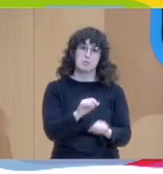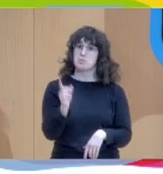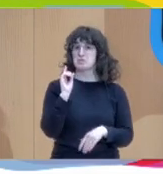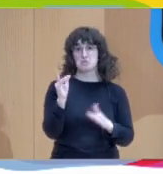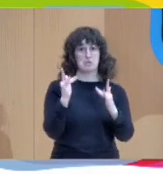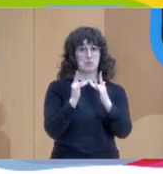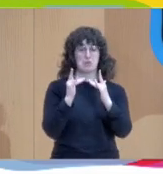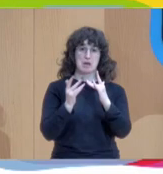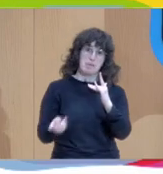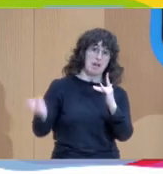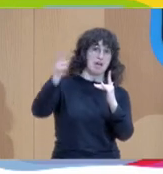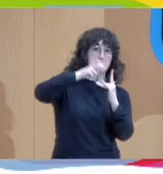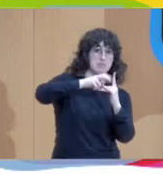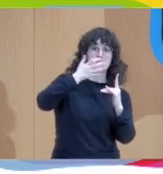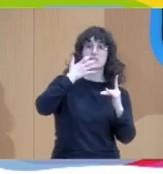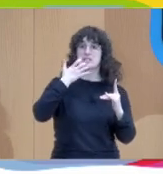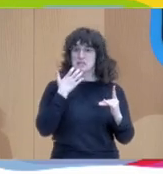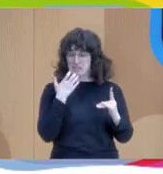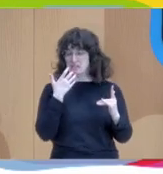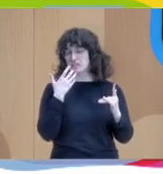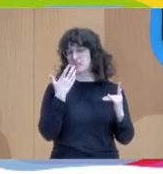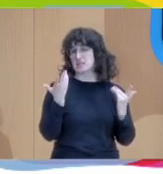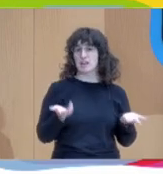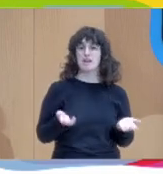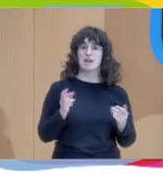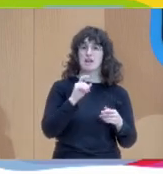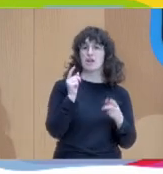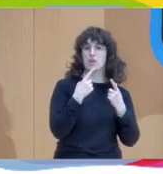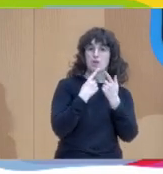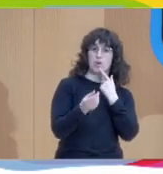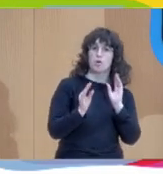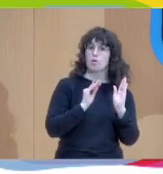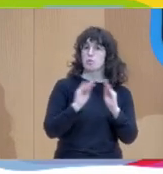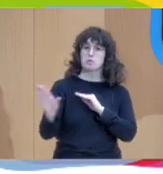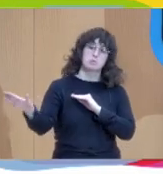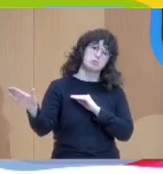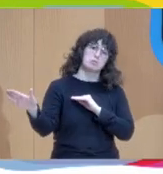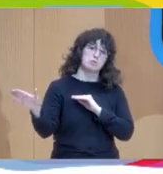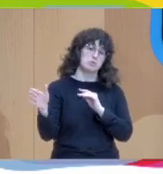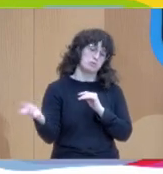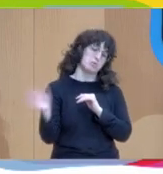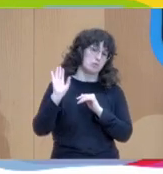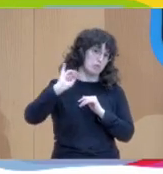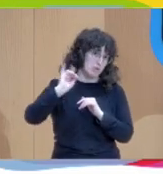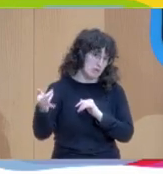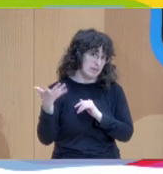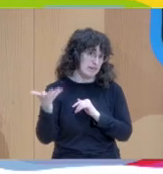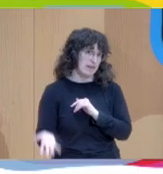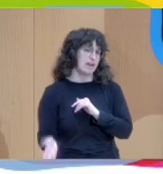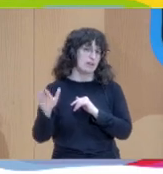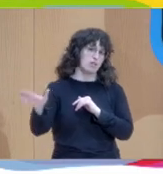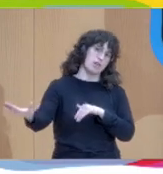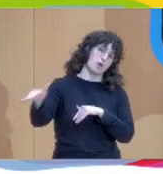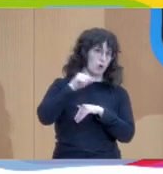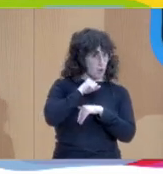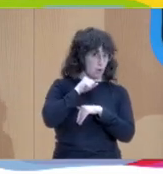llamaba a su novio, para nada más, y le convocamos a una reunión dialógica con grandes dudas de